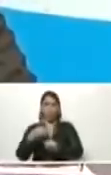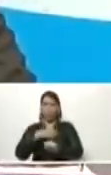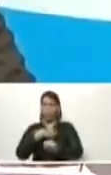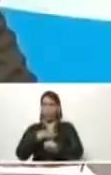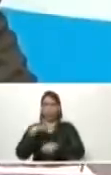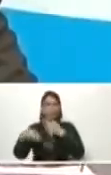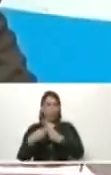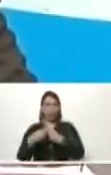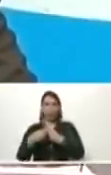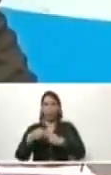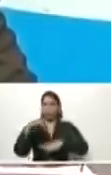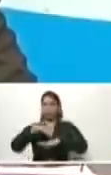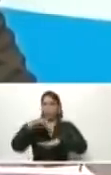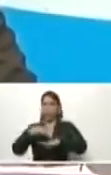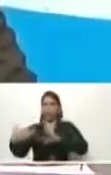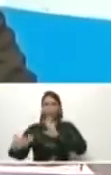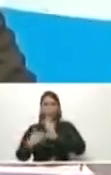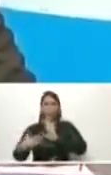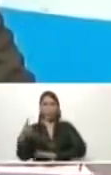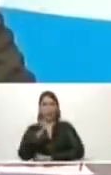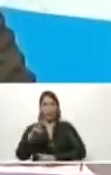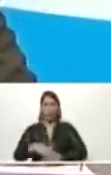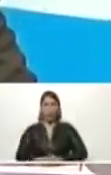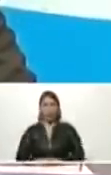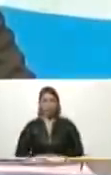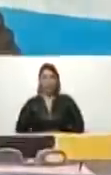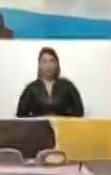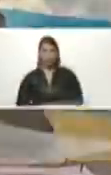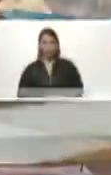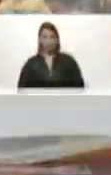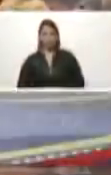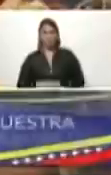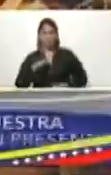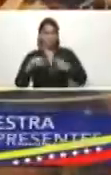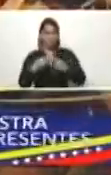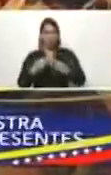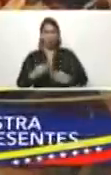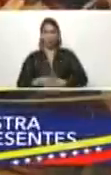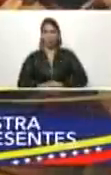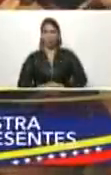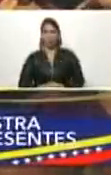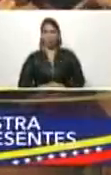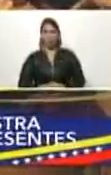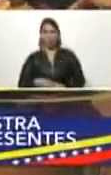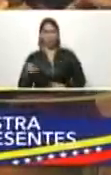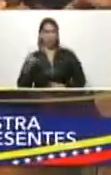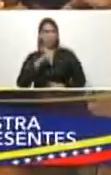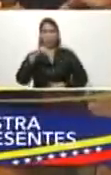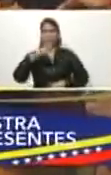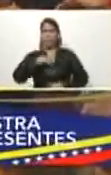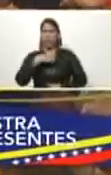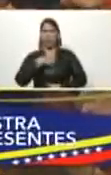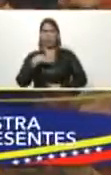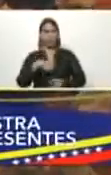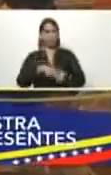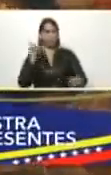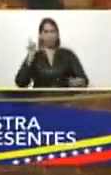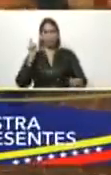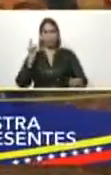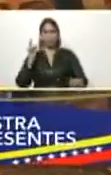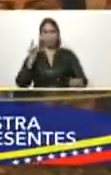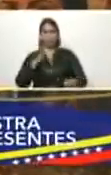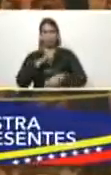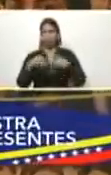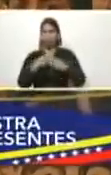ni podrán con nosotros. Jamás. Jamás. No han podido excluirnos, ni